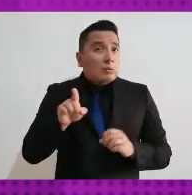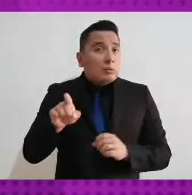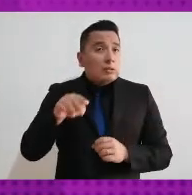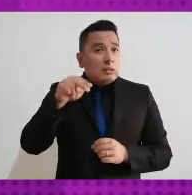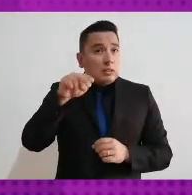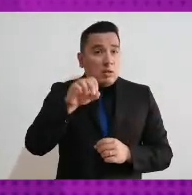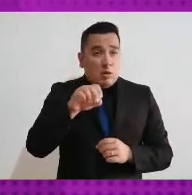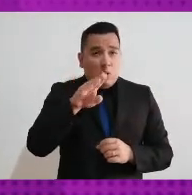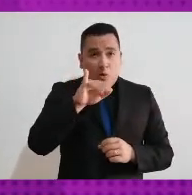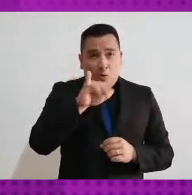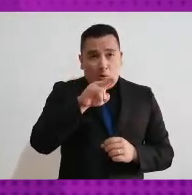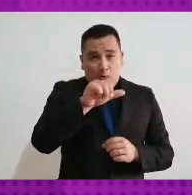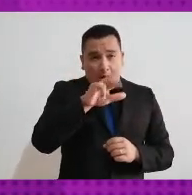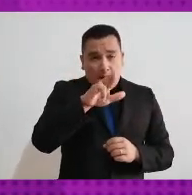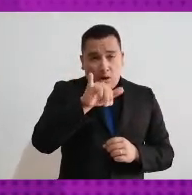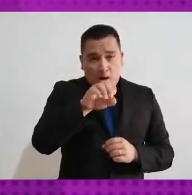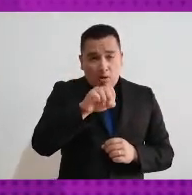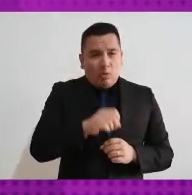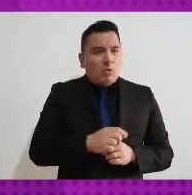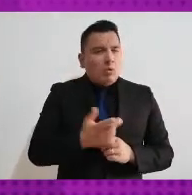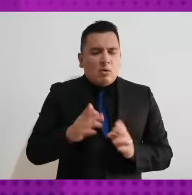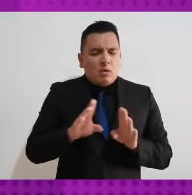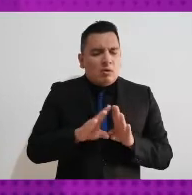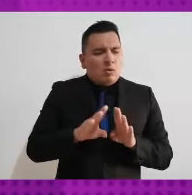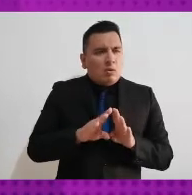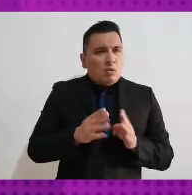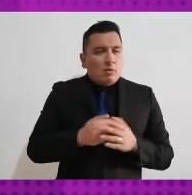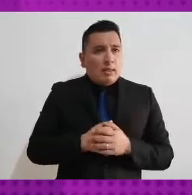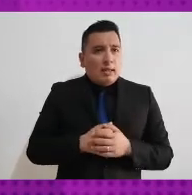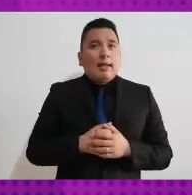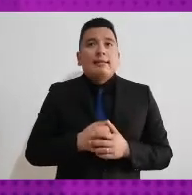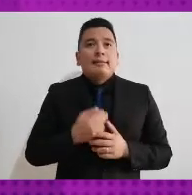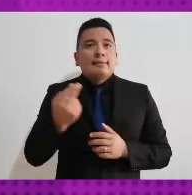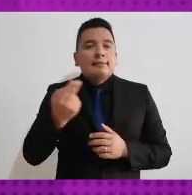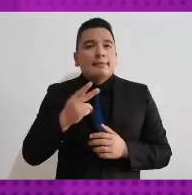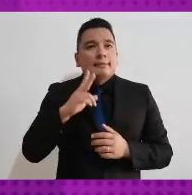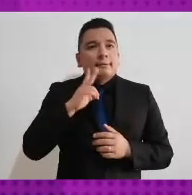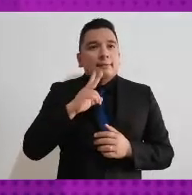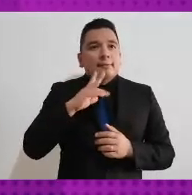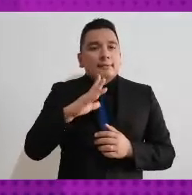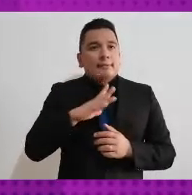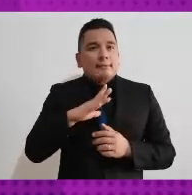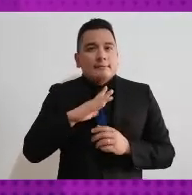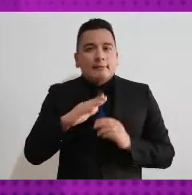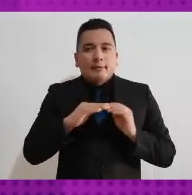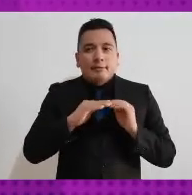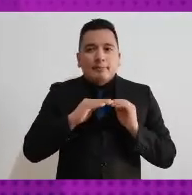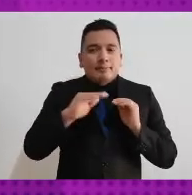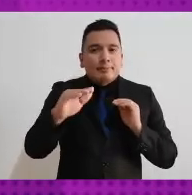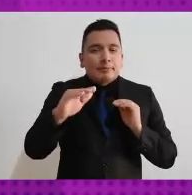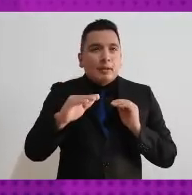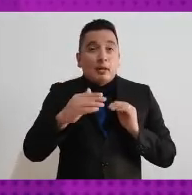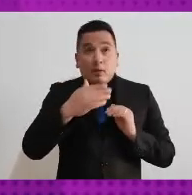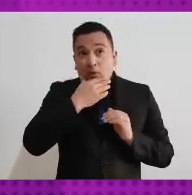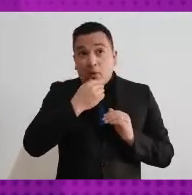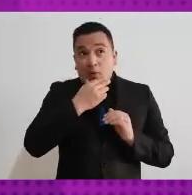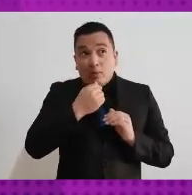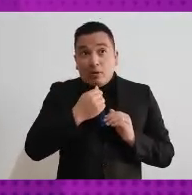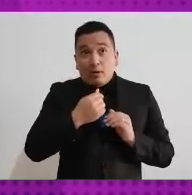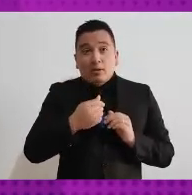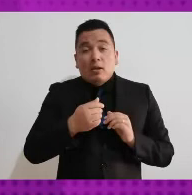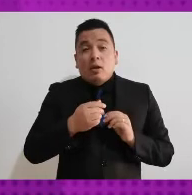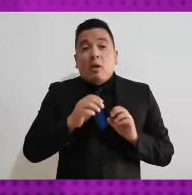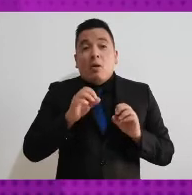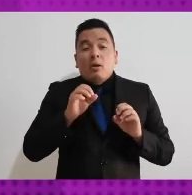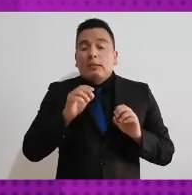binaria esta designación se va a restar del lado de paridad que le corresponde a los hombres